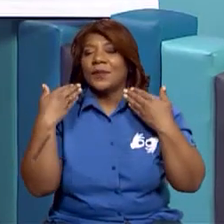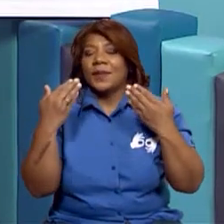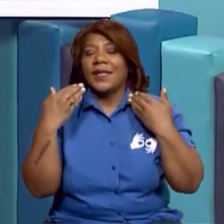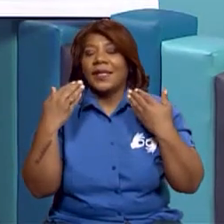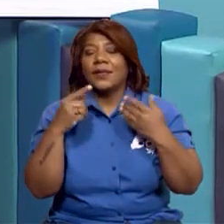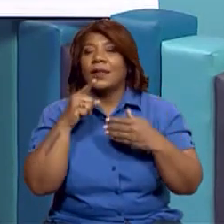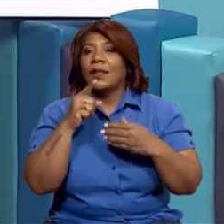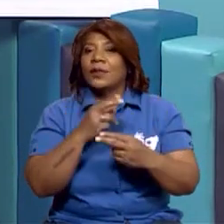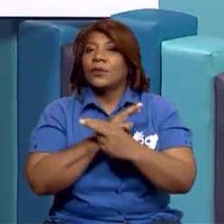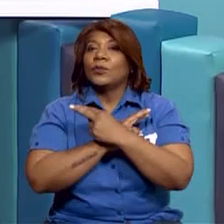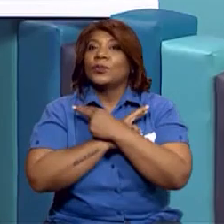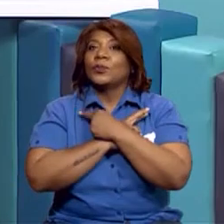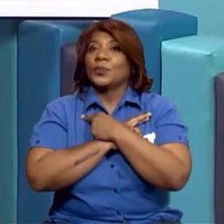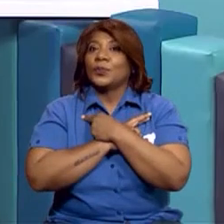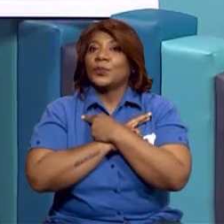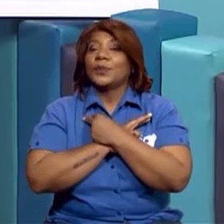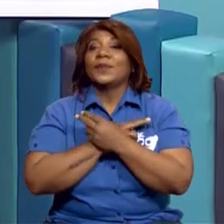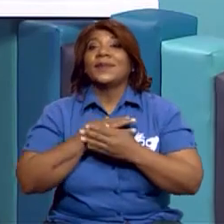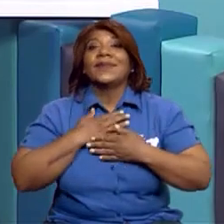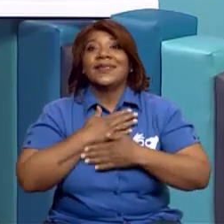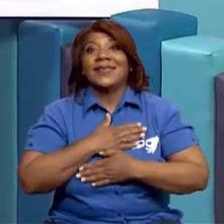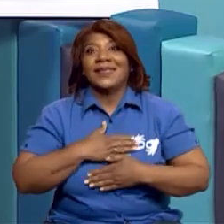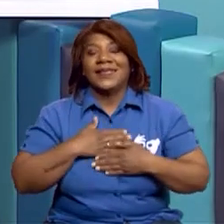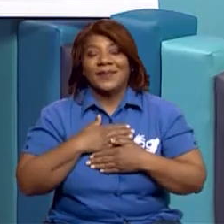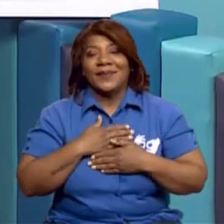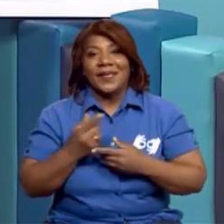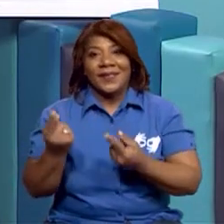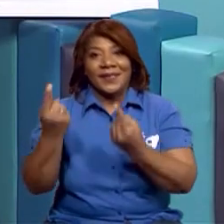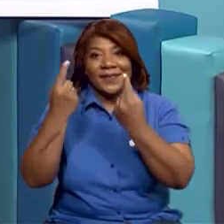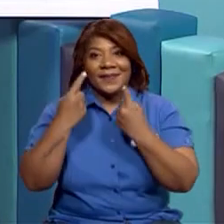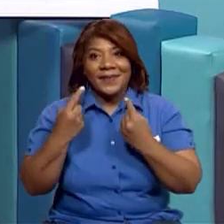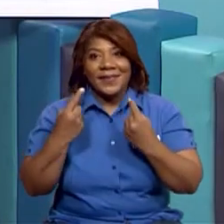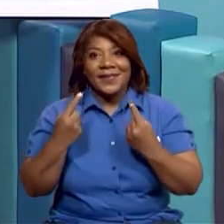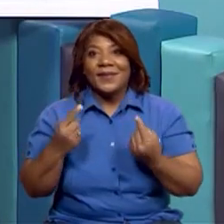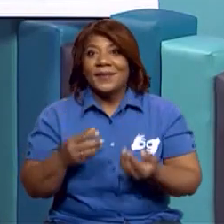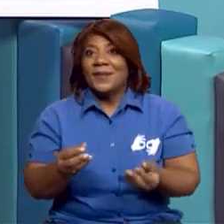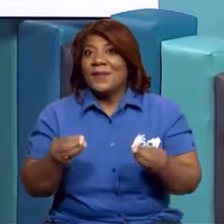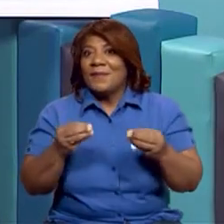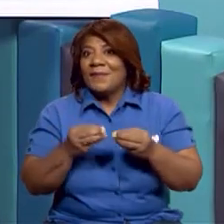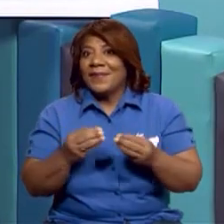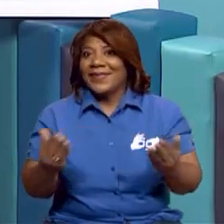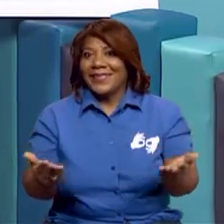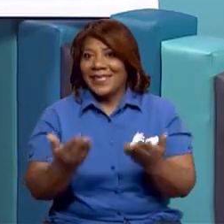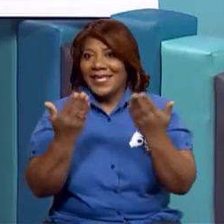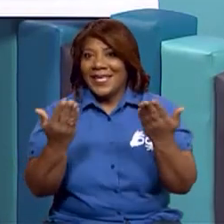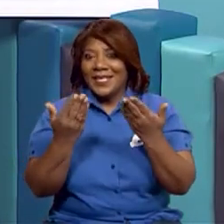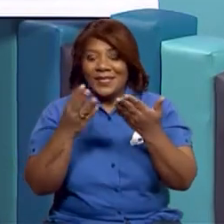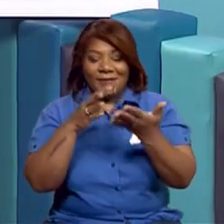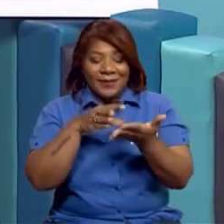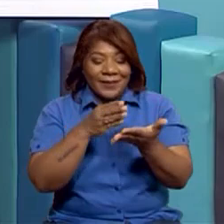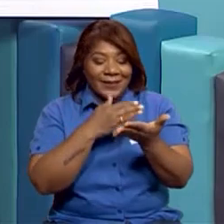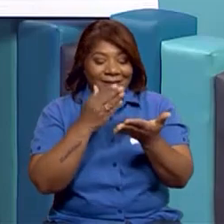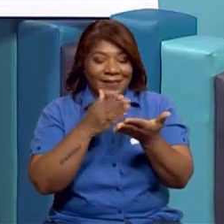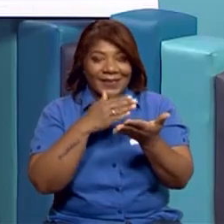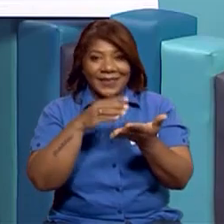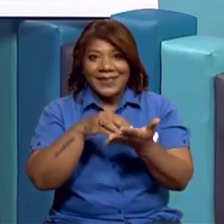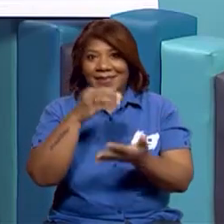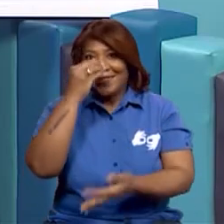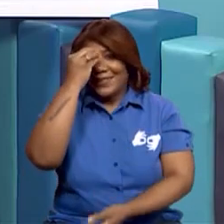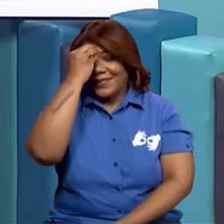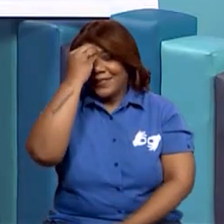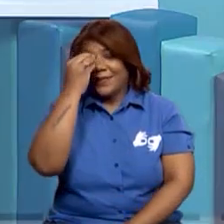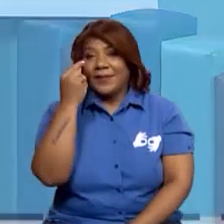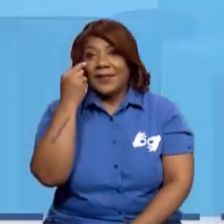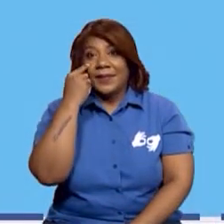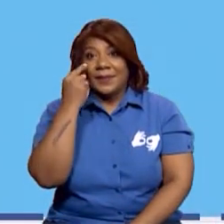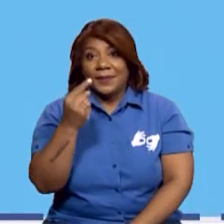para poder distraernos y retomar esas ganas de estudiar. Muy bien, vamos a iniciar el día de hoy